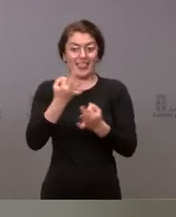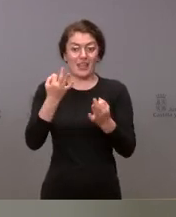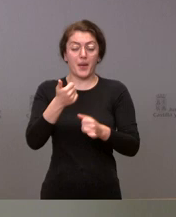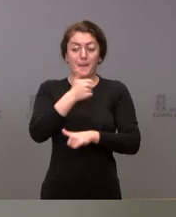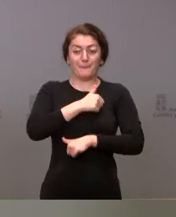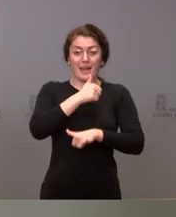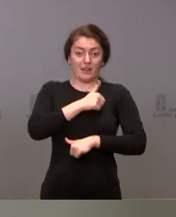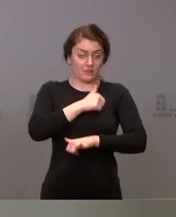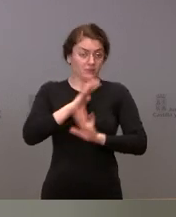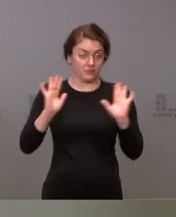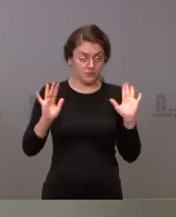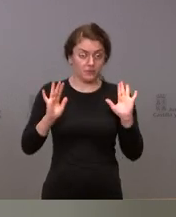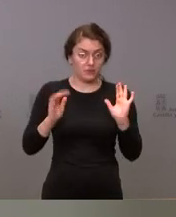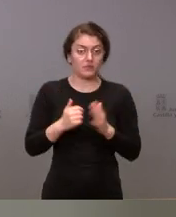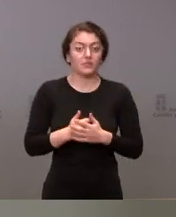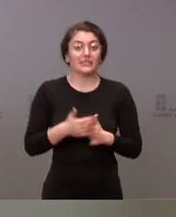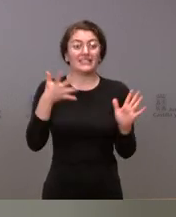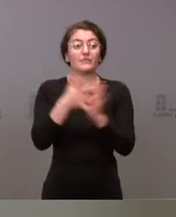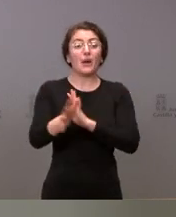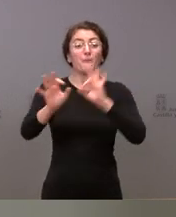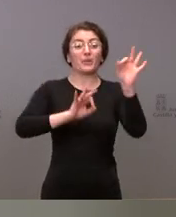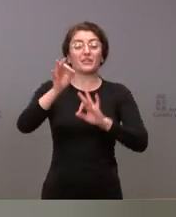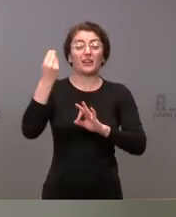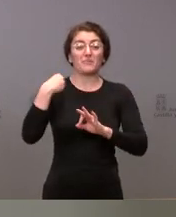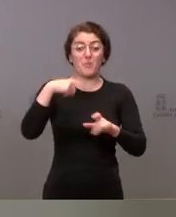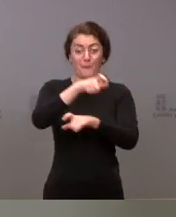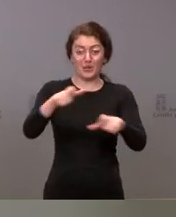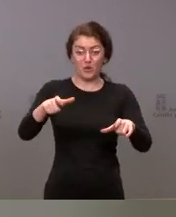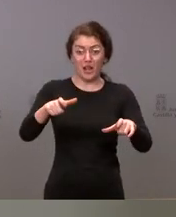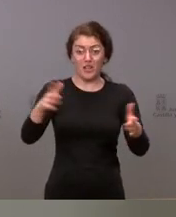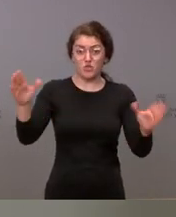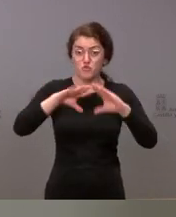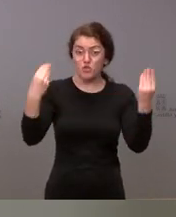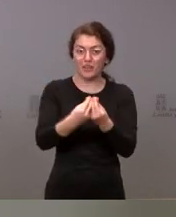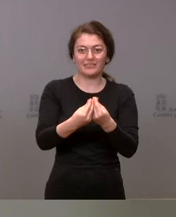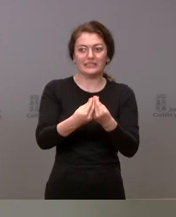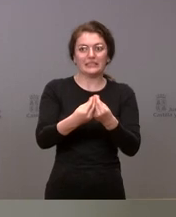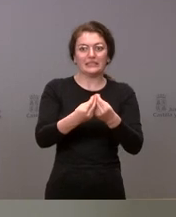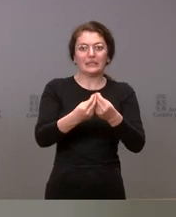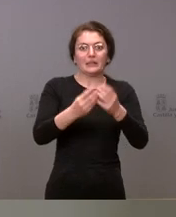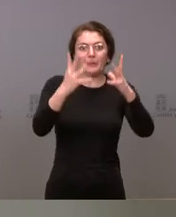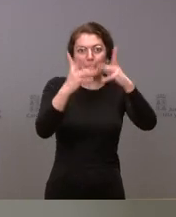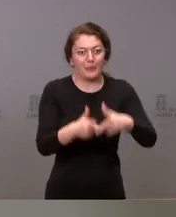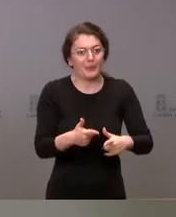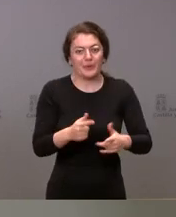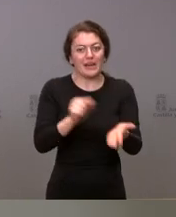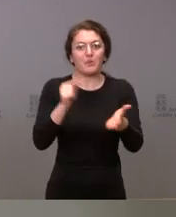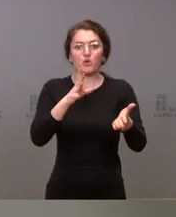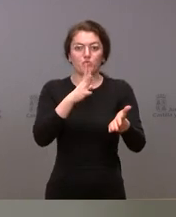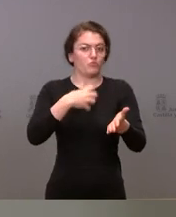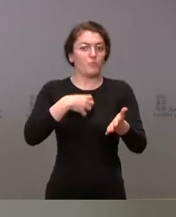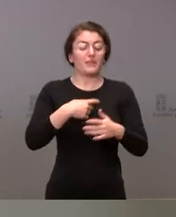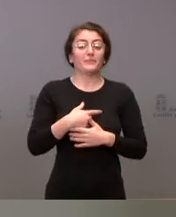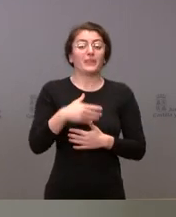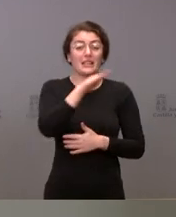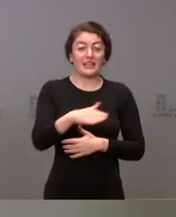ponerla. Por lo tanto, los porcentajes sobre la población total no van a ser tan rápidos como la primera y la segunda dosis. En la población infantil, entre 5